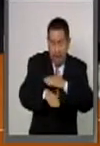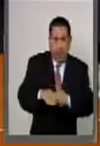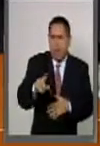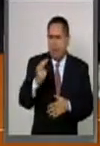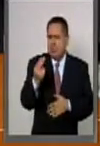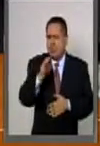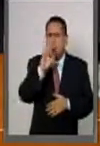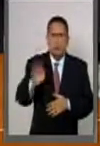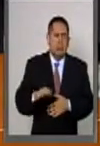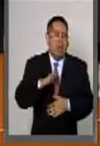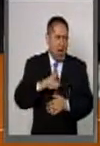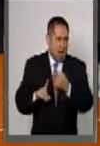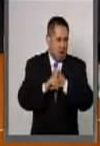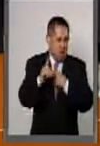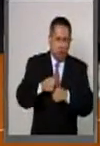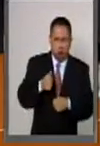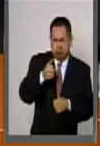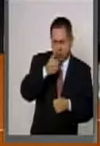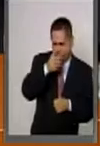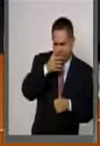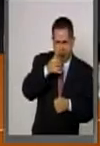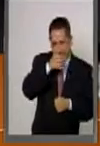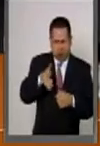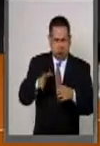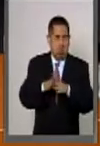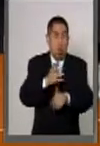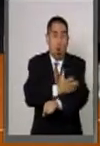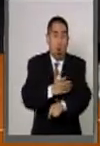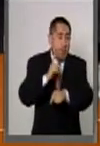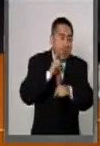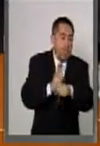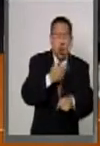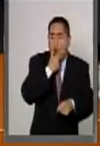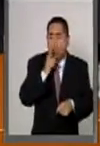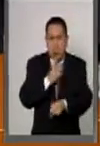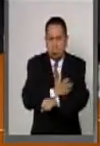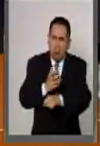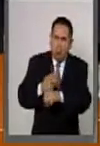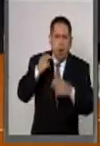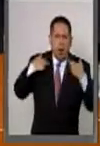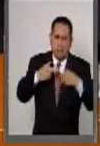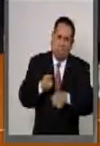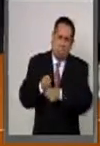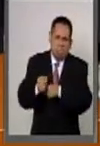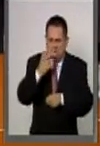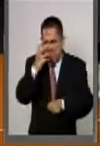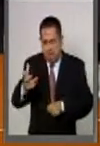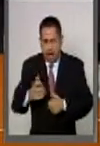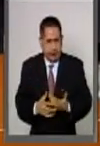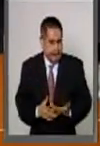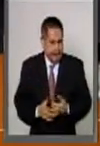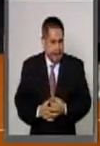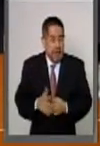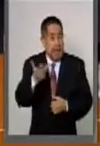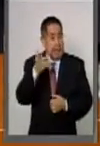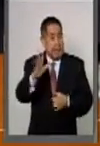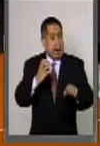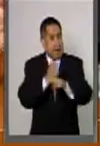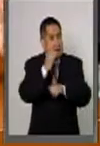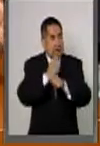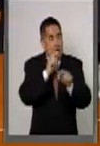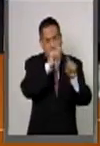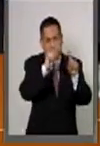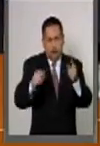enfrentan violencia por parte de sus compañeras, compañeros o maestros. En 10 entidades federativas,